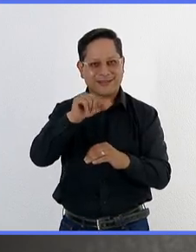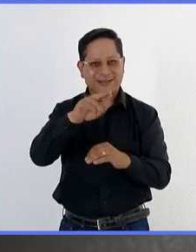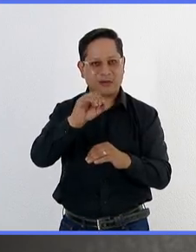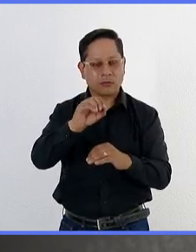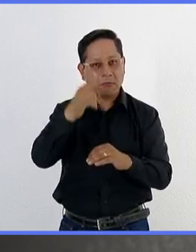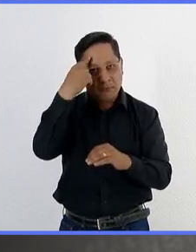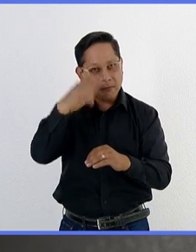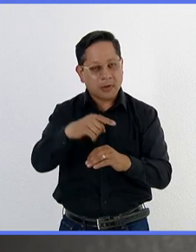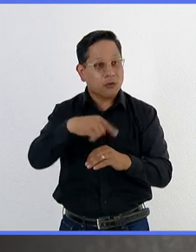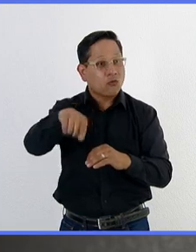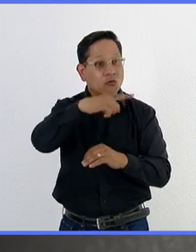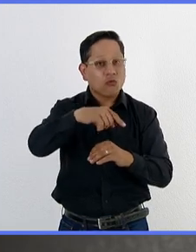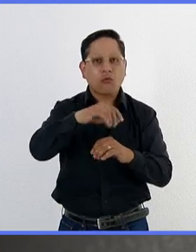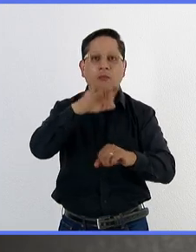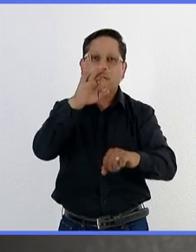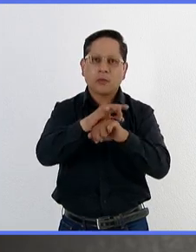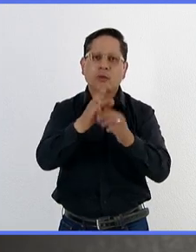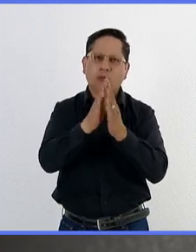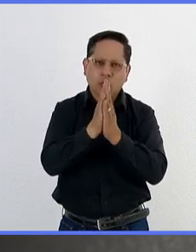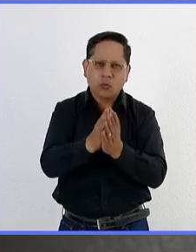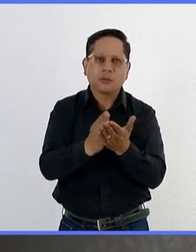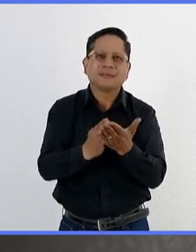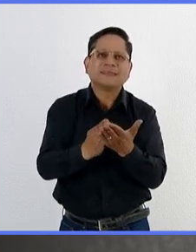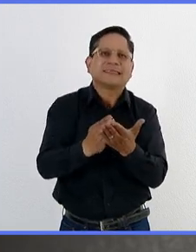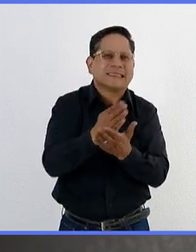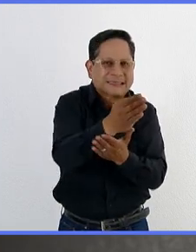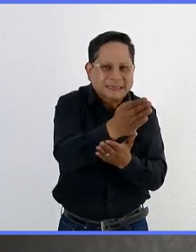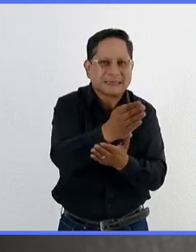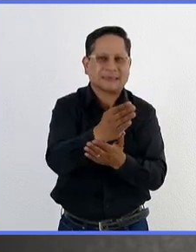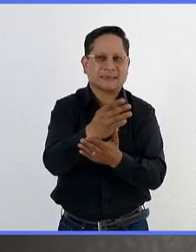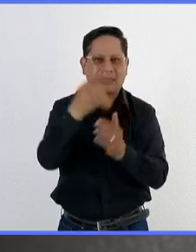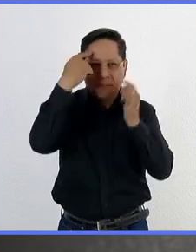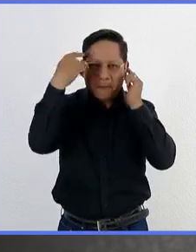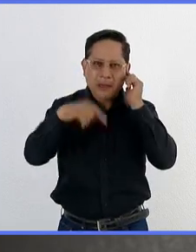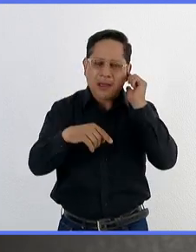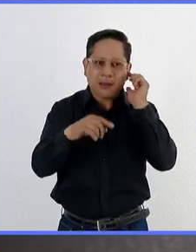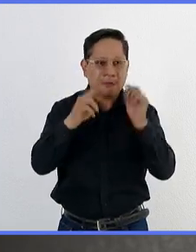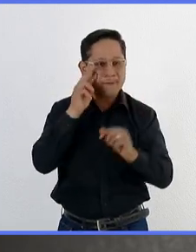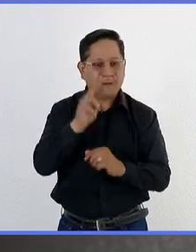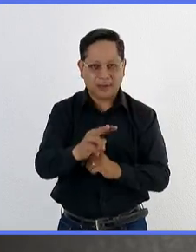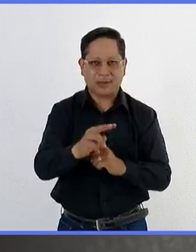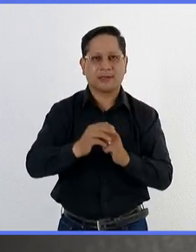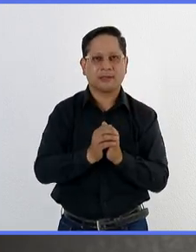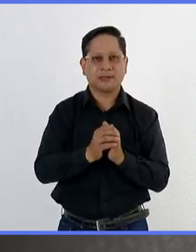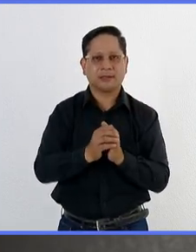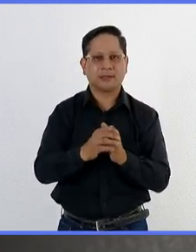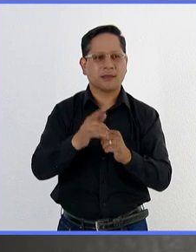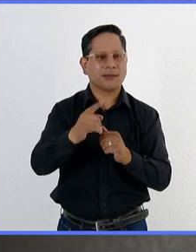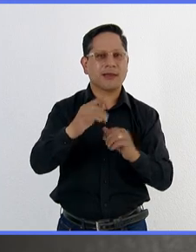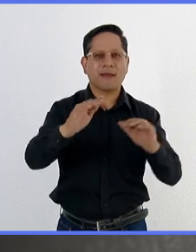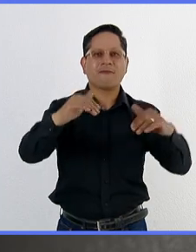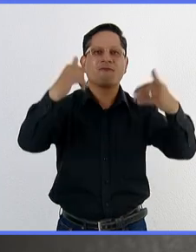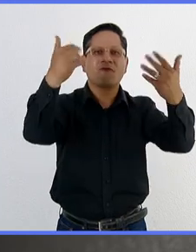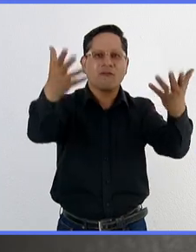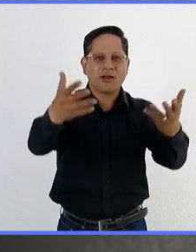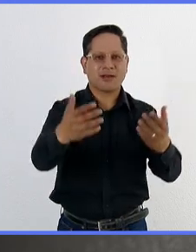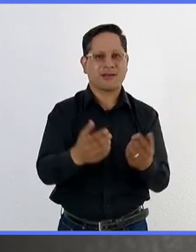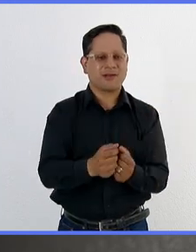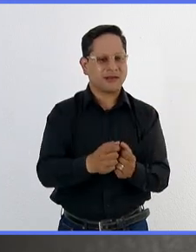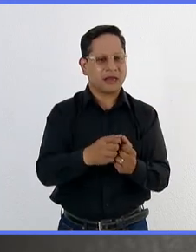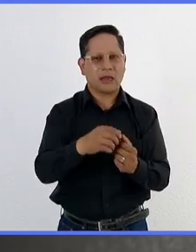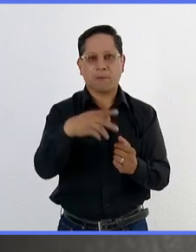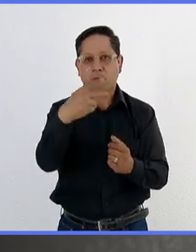público y que nos permitan los accesos. Es muy importante tener accesos a traspatios, a plantaciones